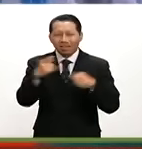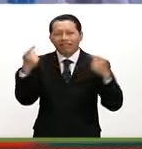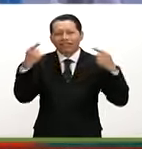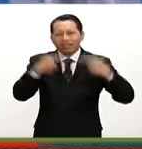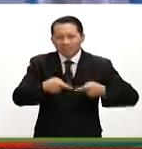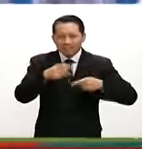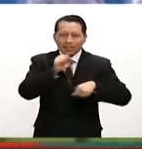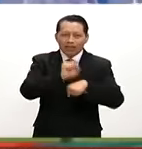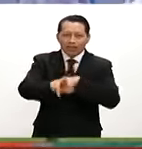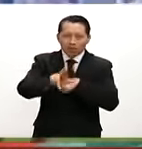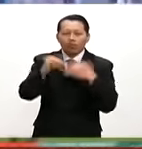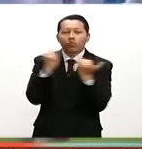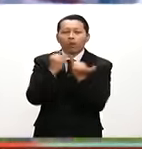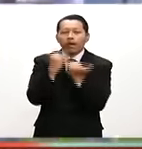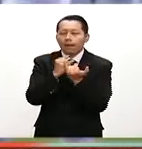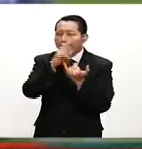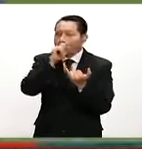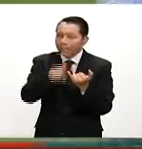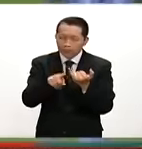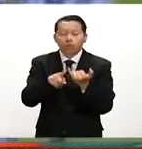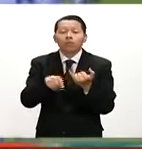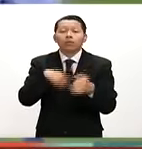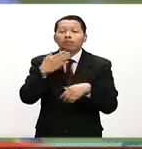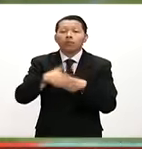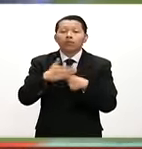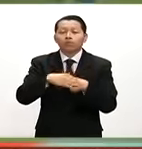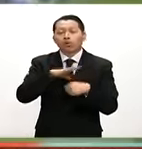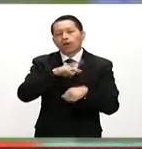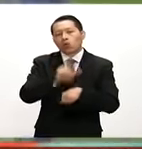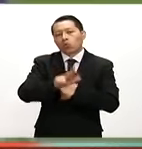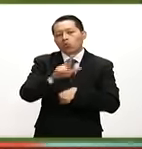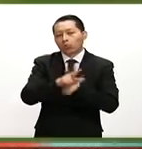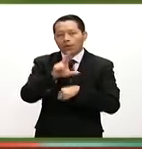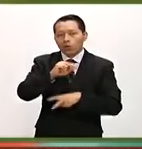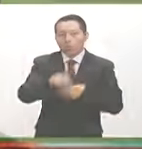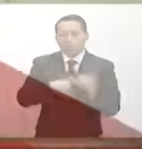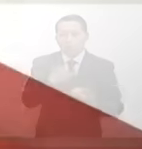ante El Salvador Y es baja para el partido ante Honduras